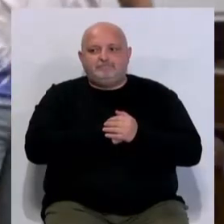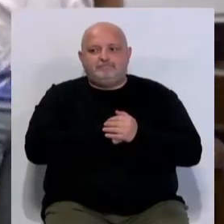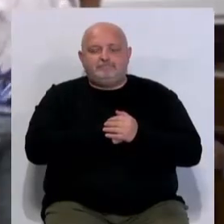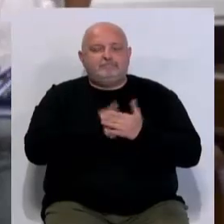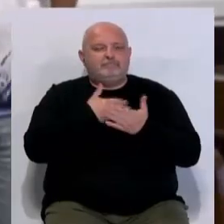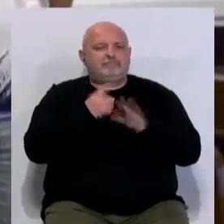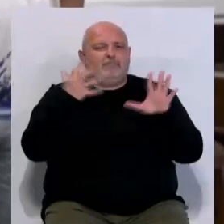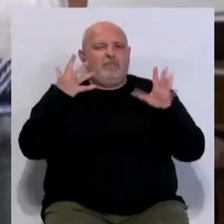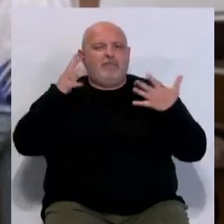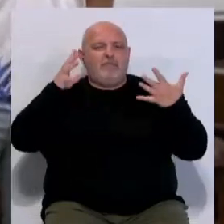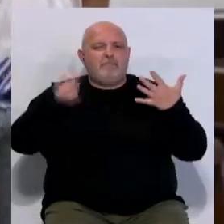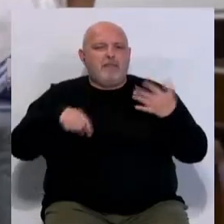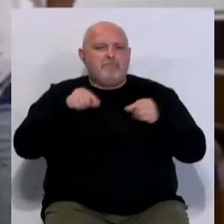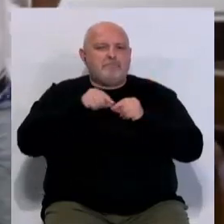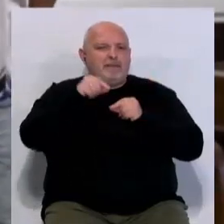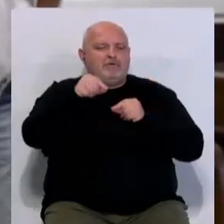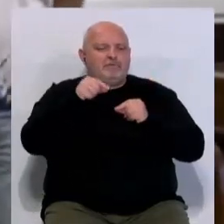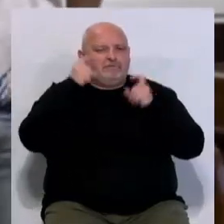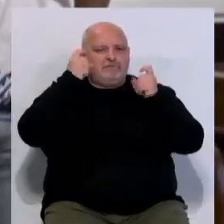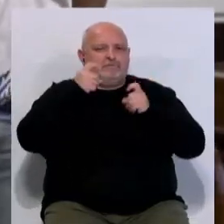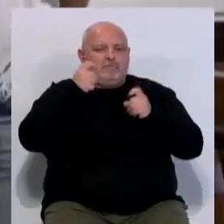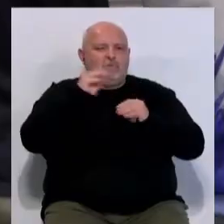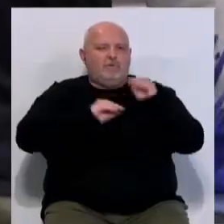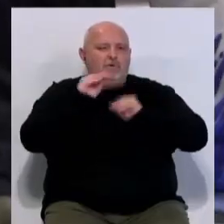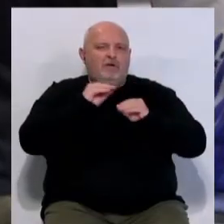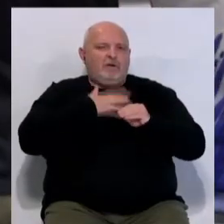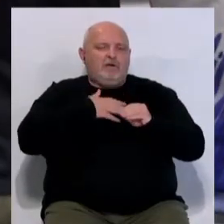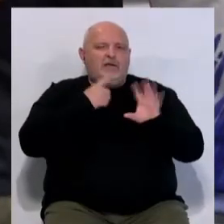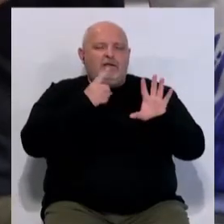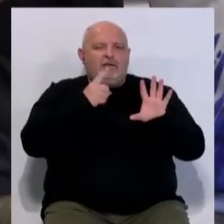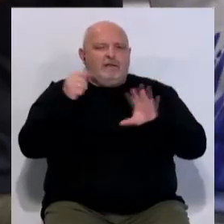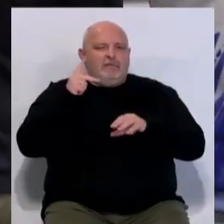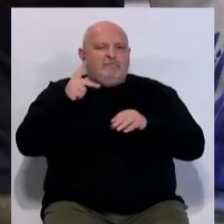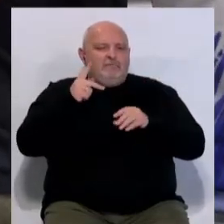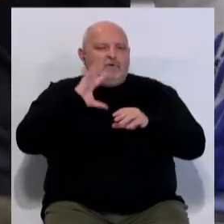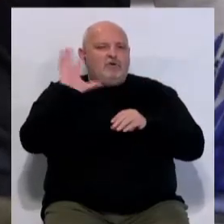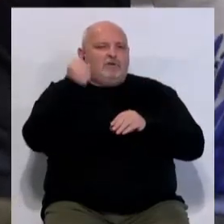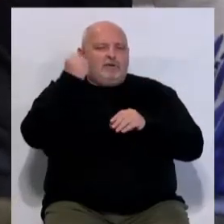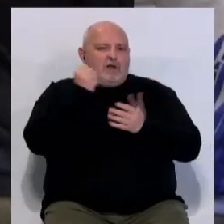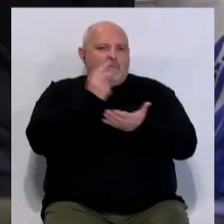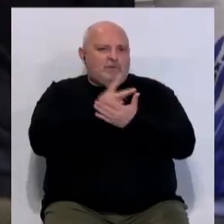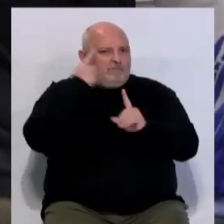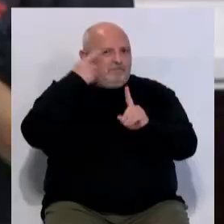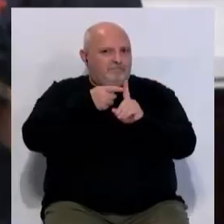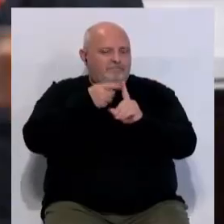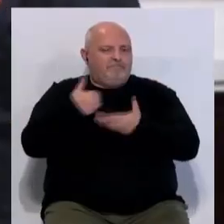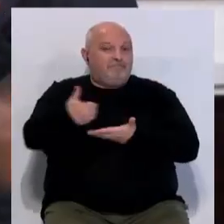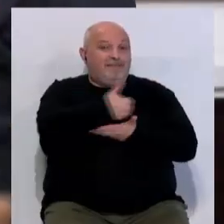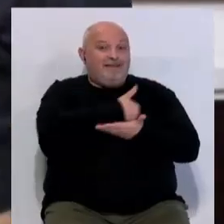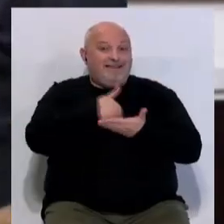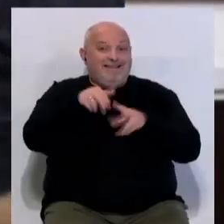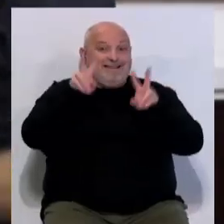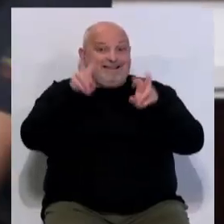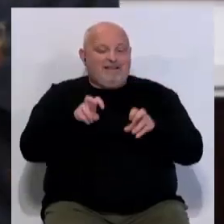Hasta 10.000 metros por equipos con la intención de sumar los casi 200 kilómetros para conseguir el reto. La recaudación que se